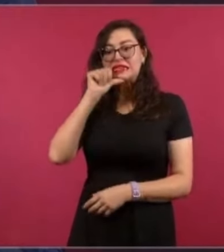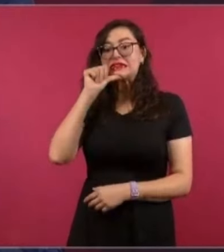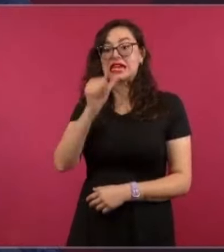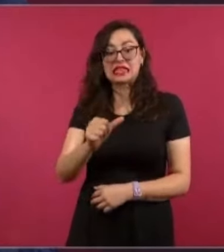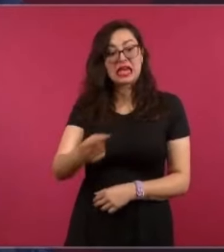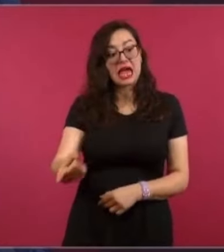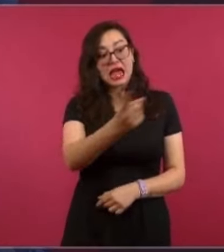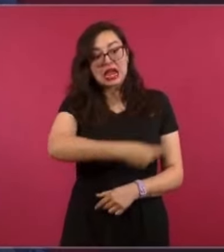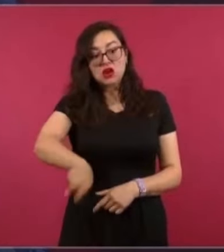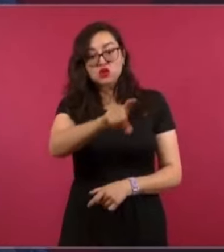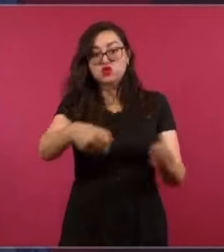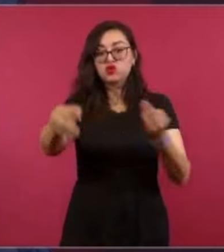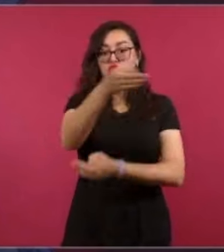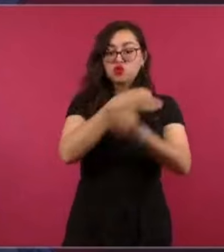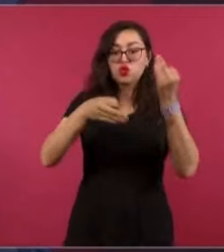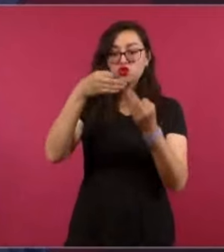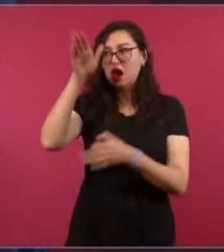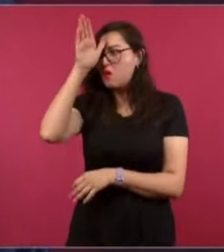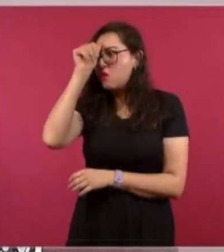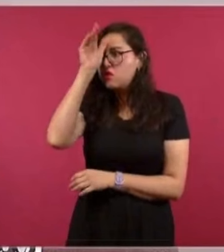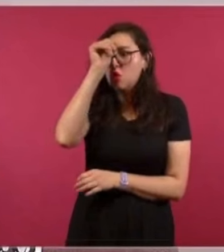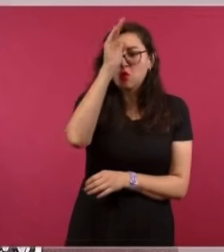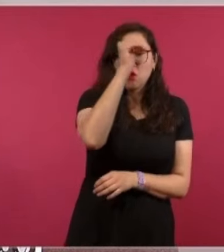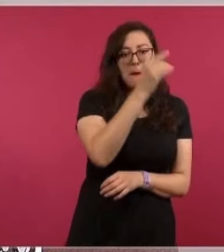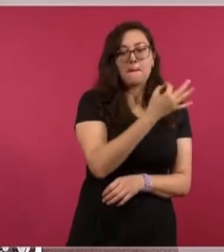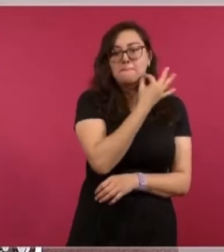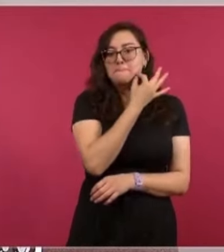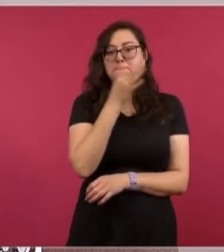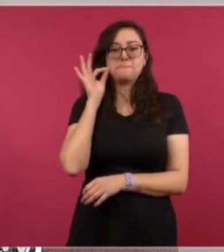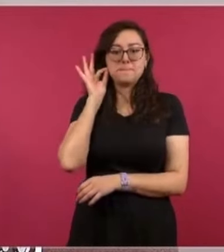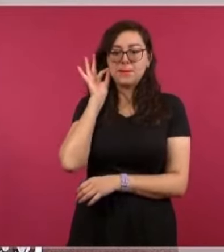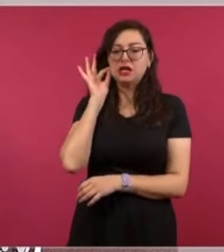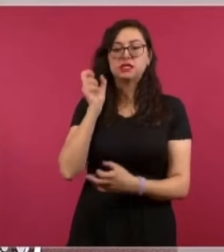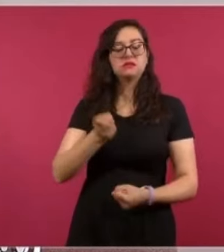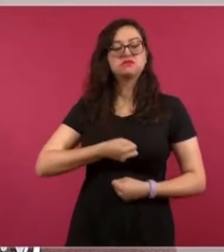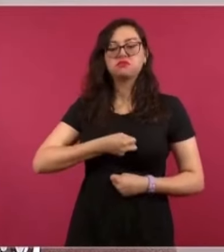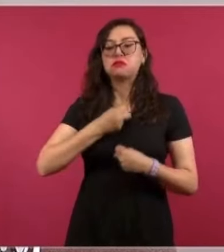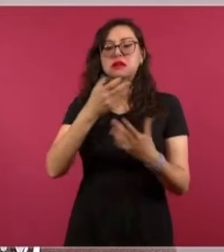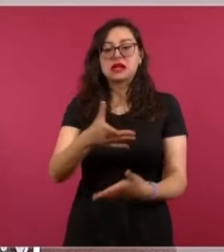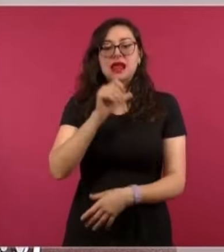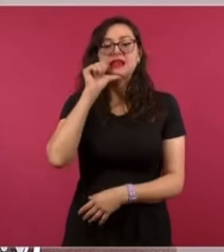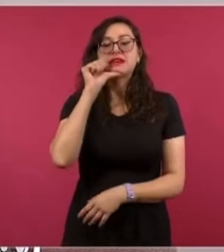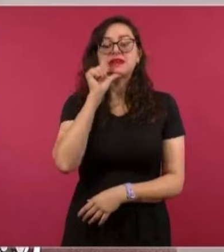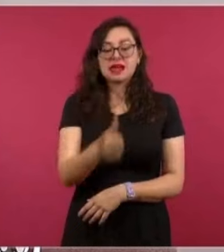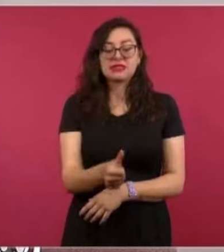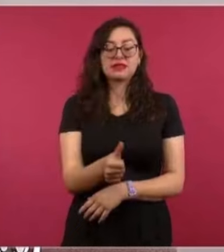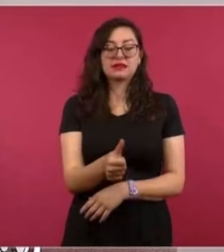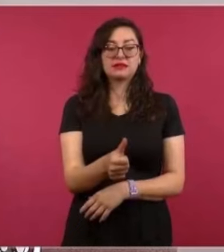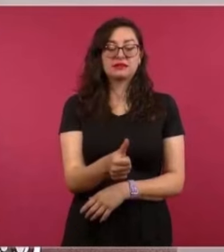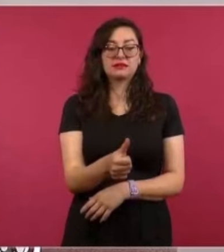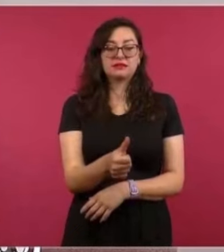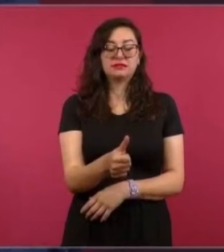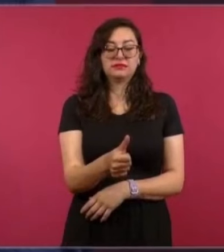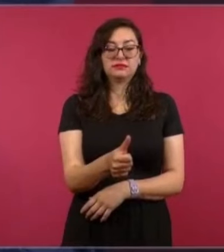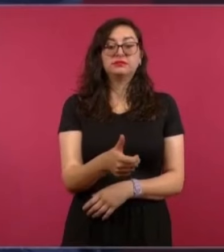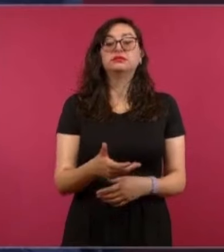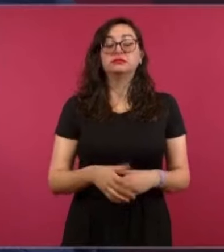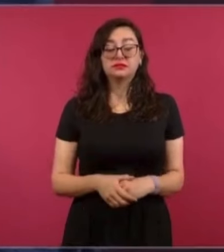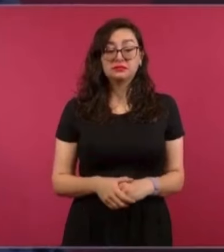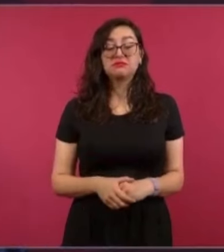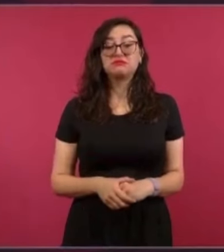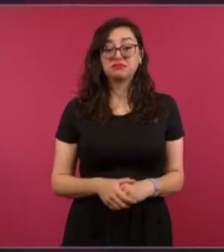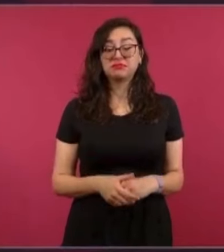silencios,